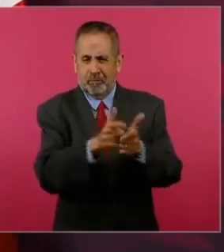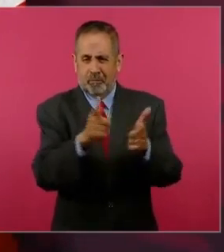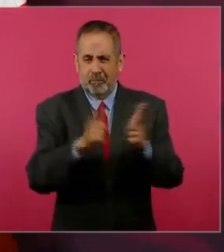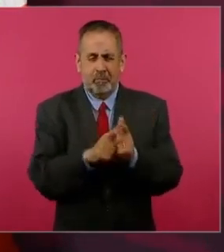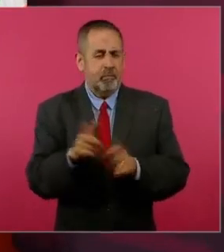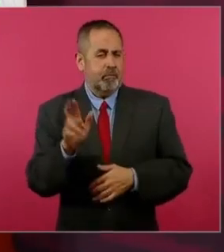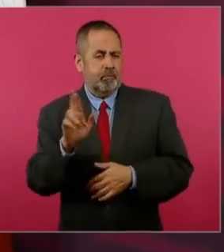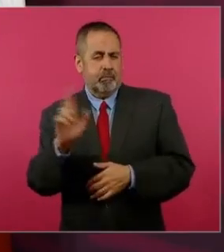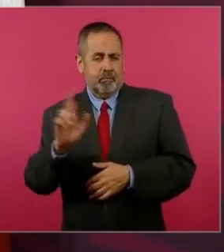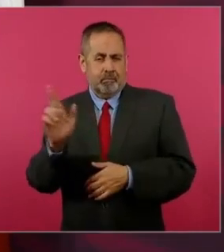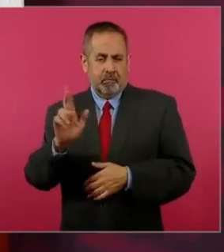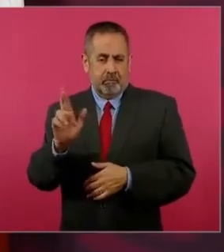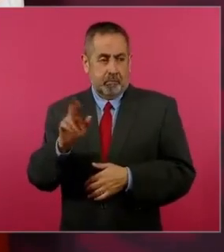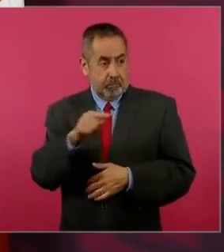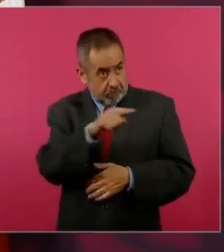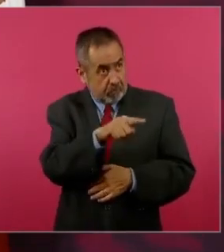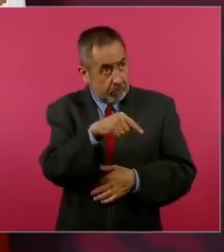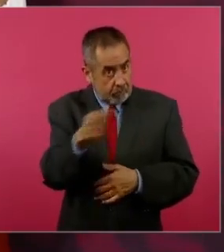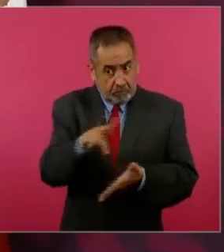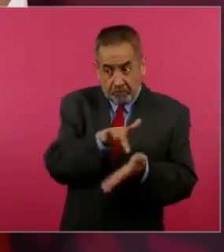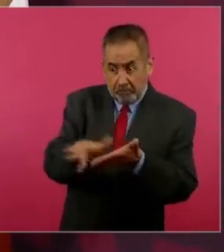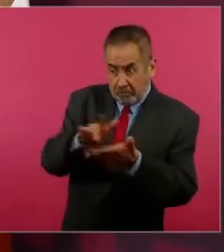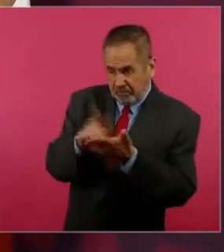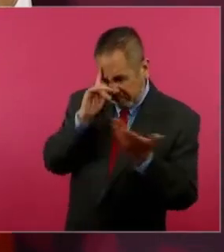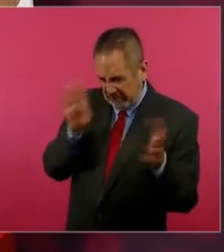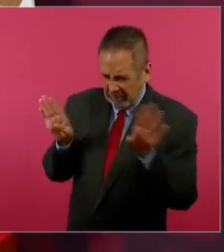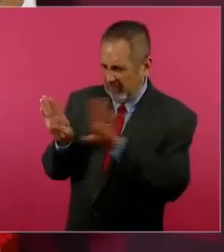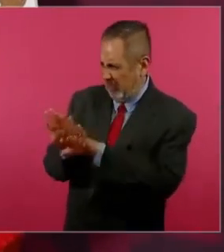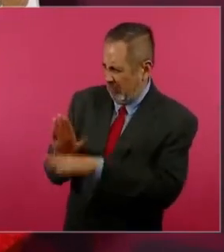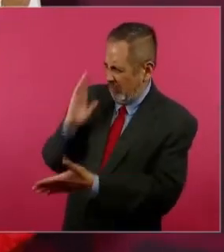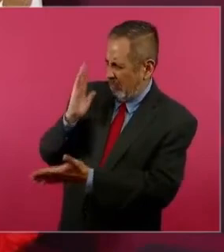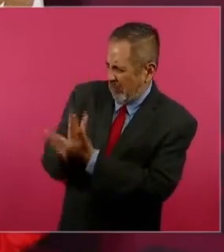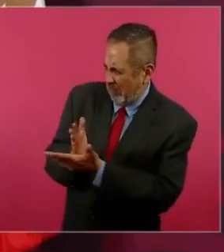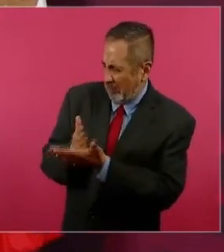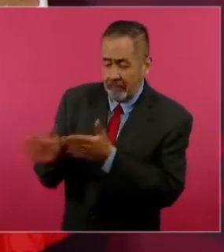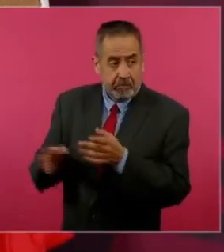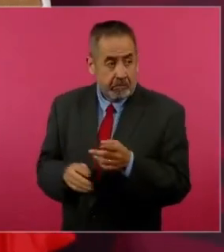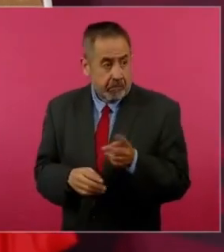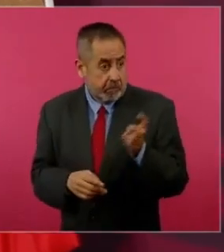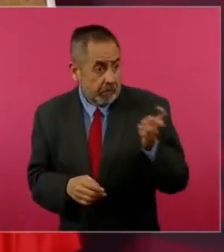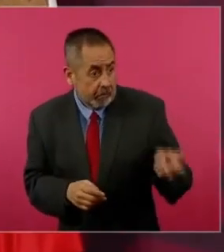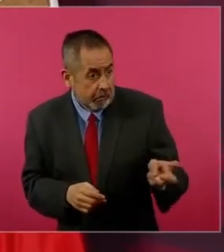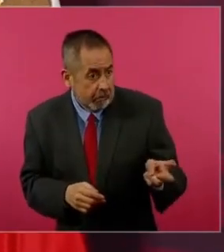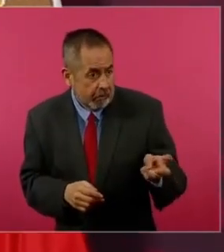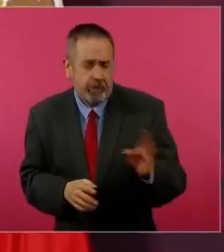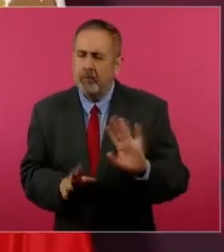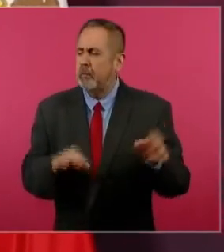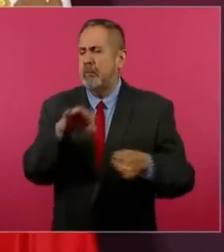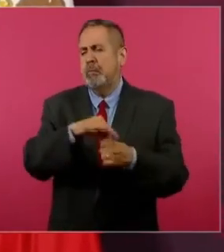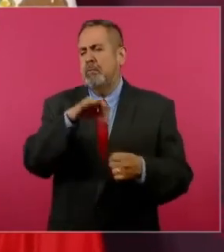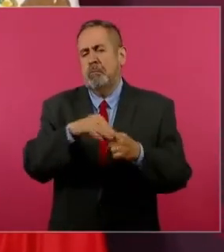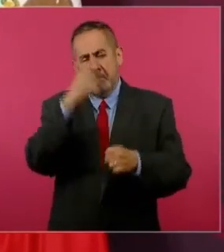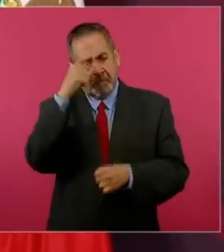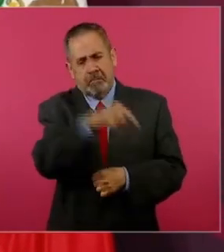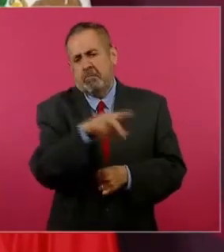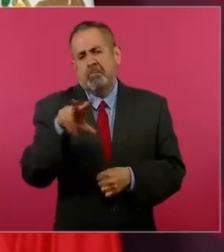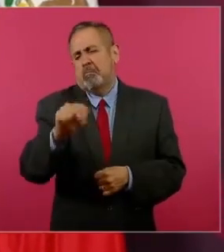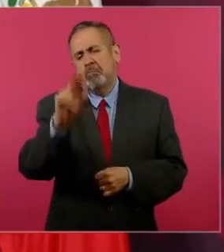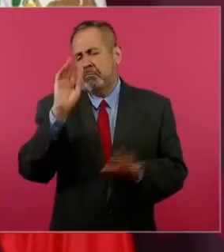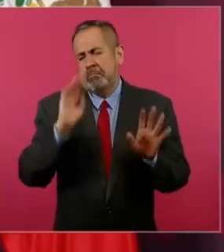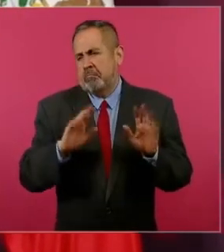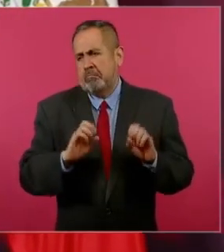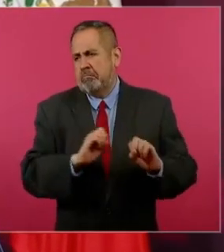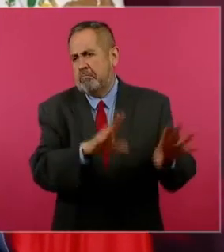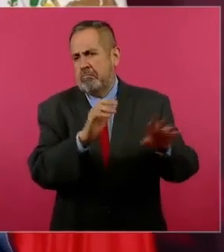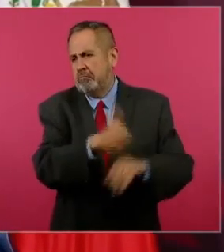Republicano que apoyan esas medidas, que dicho sea de paso,